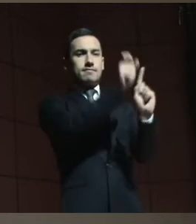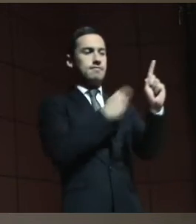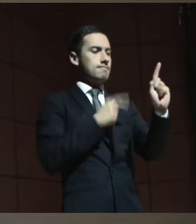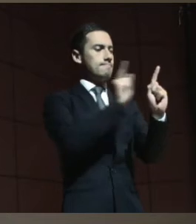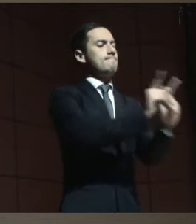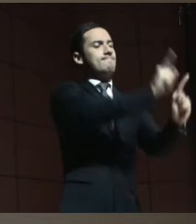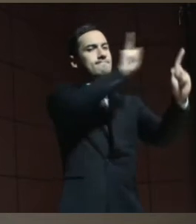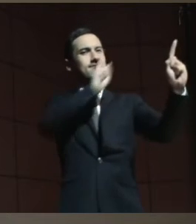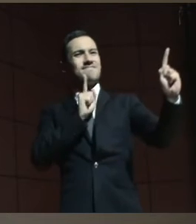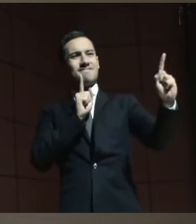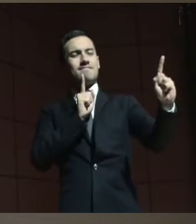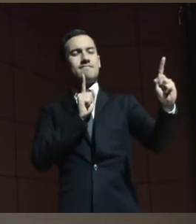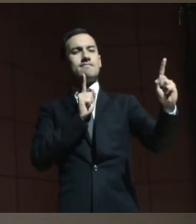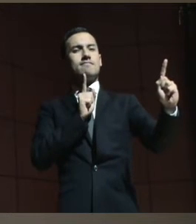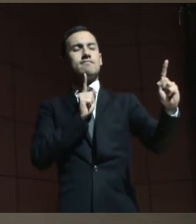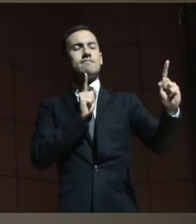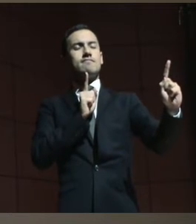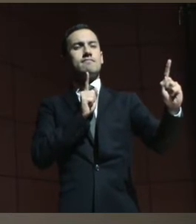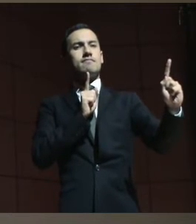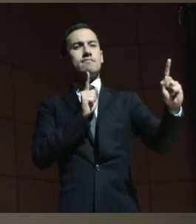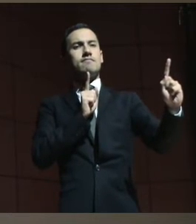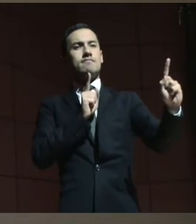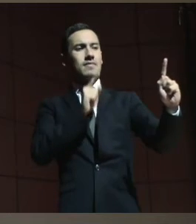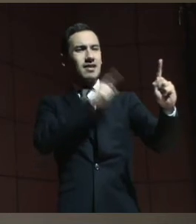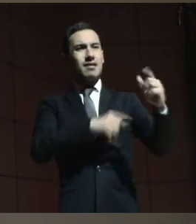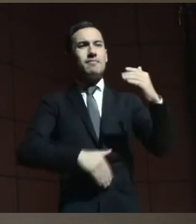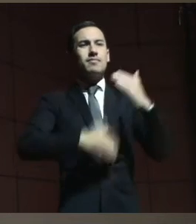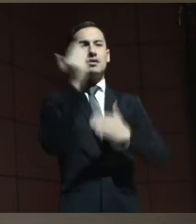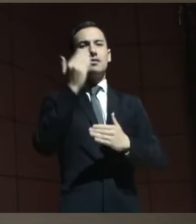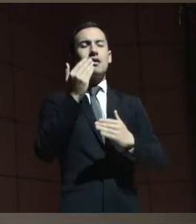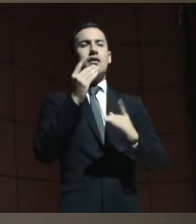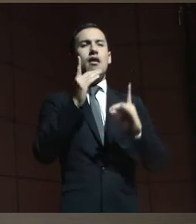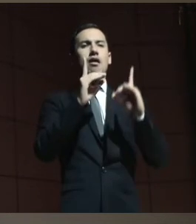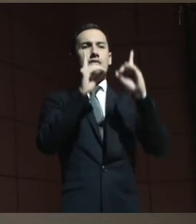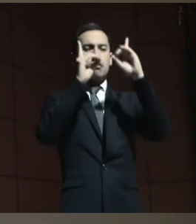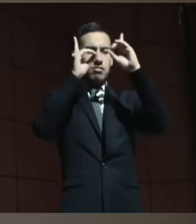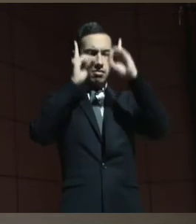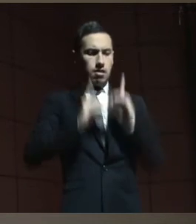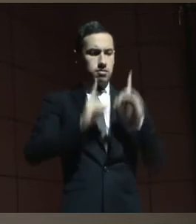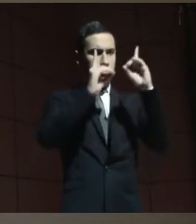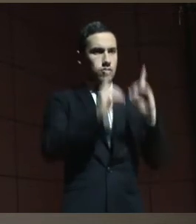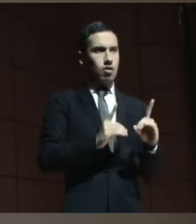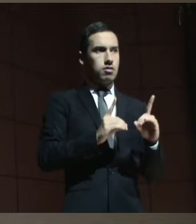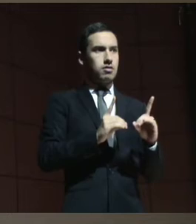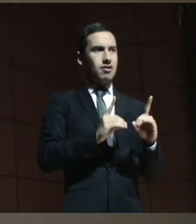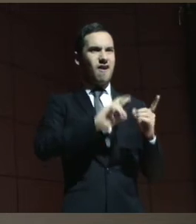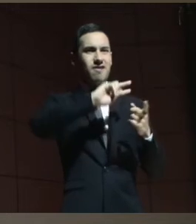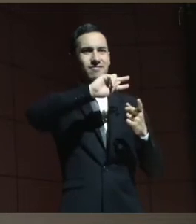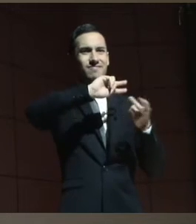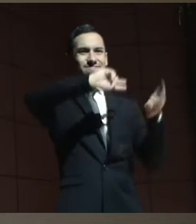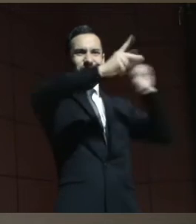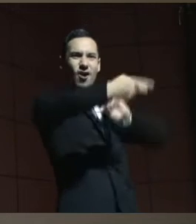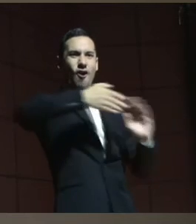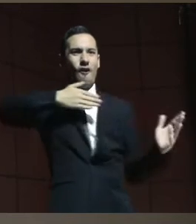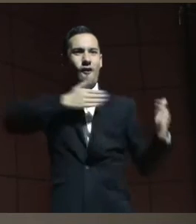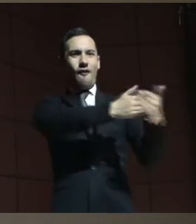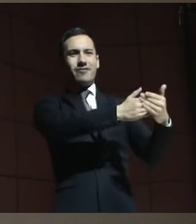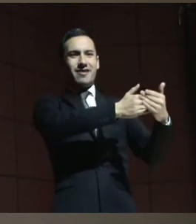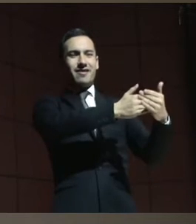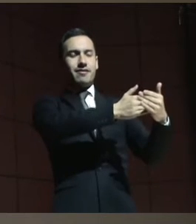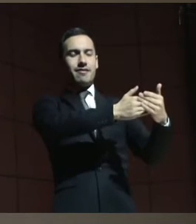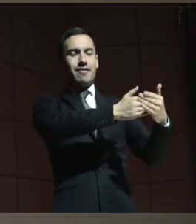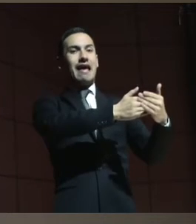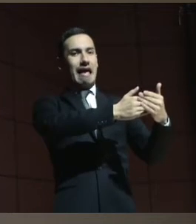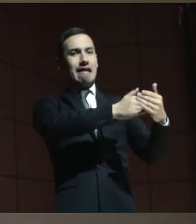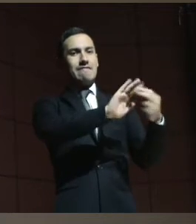entonces empieza a tomar decisiones en contra de esta persona. Esto fue lo que